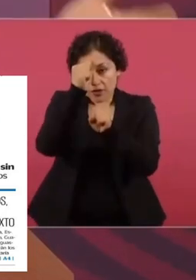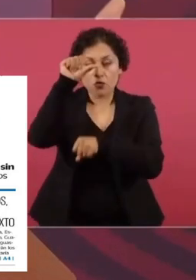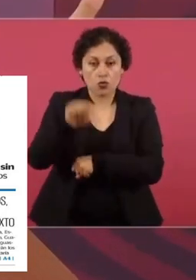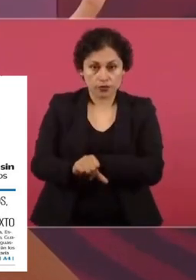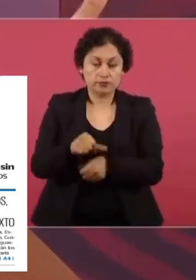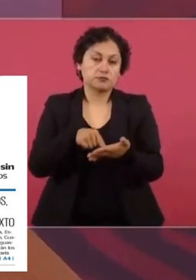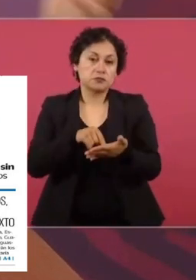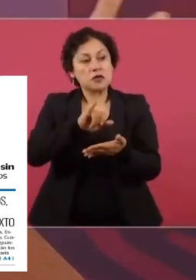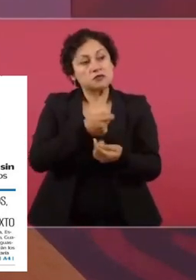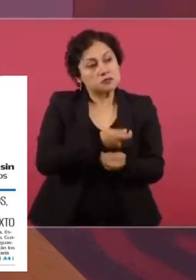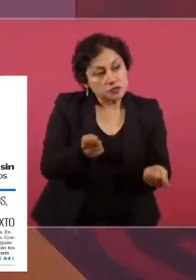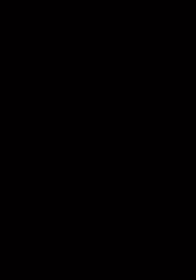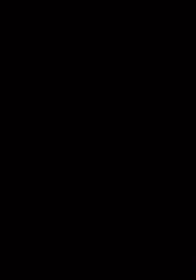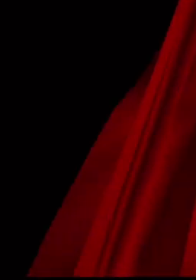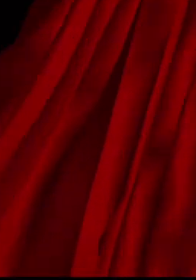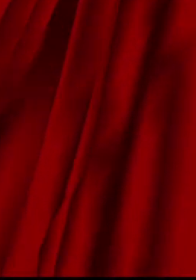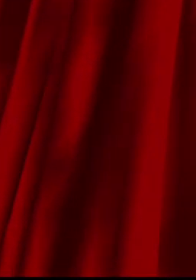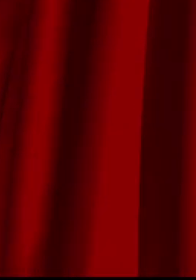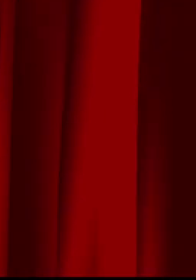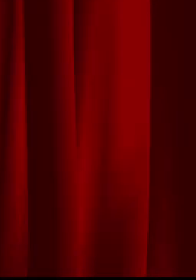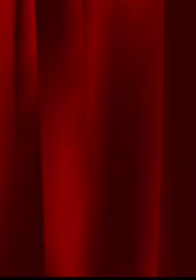entregan o no, todos los libros. ¡Gracias!